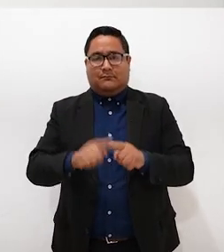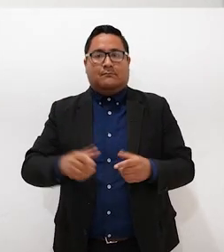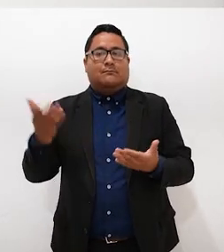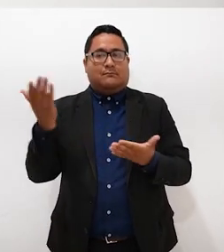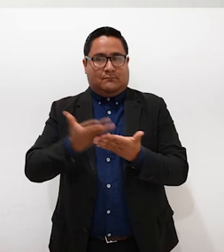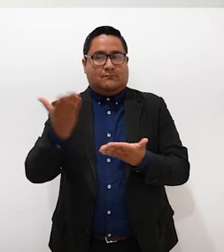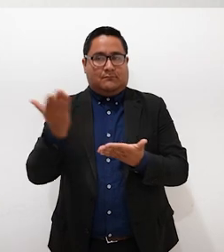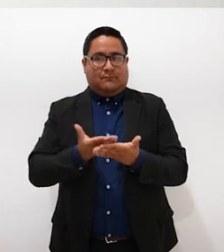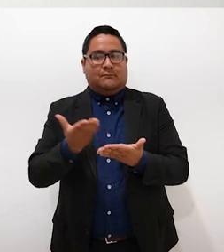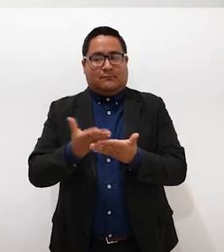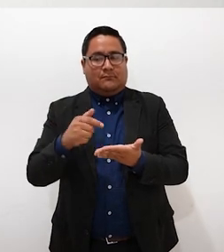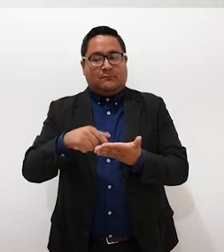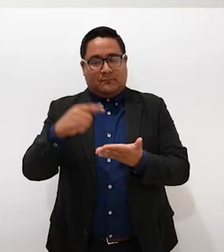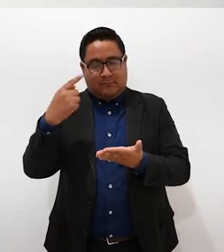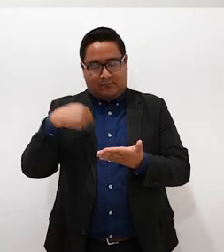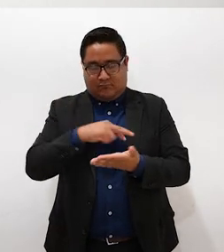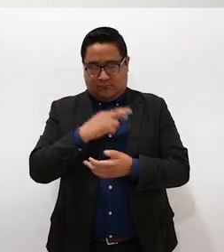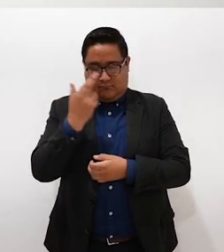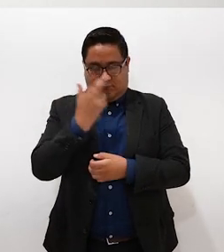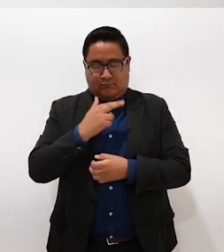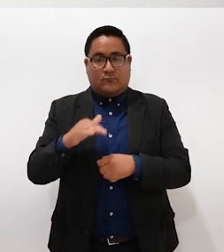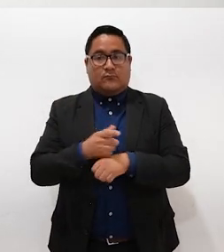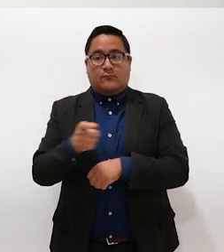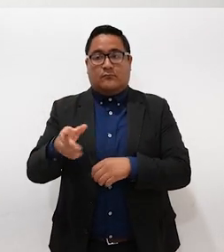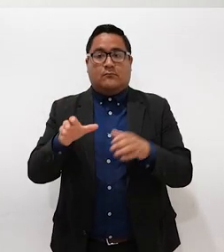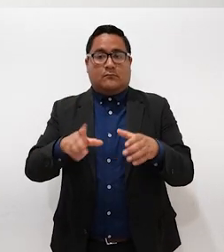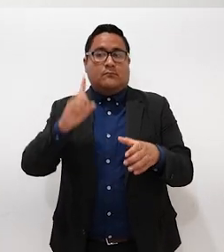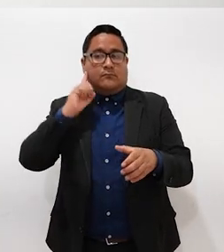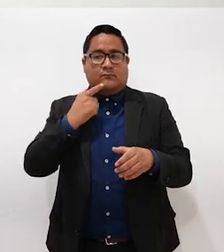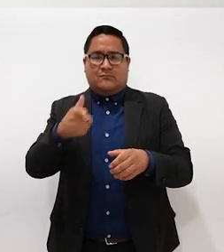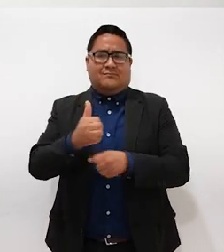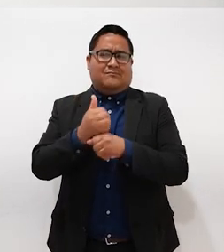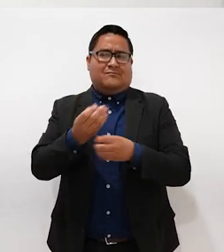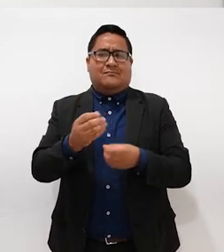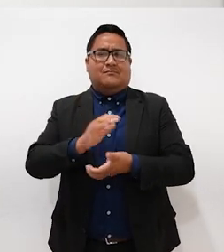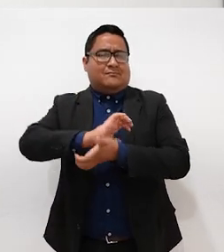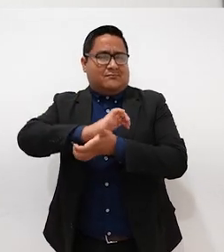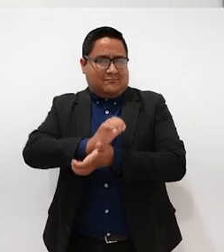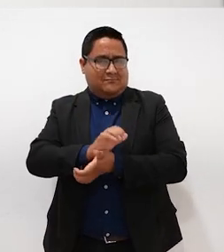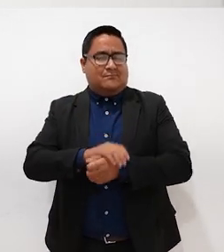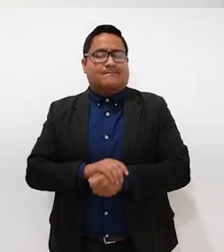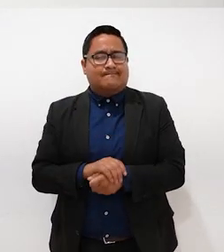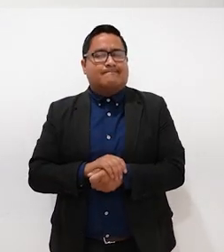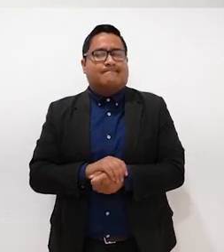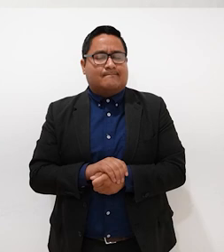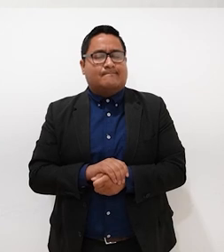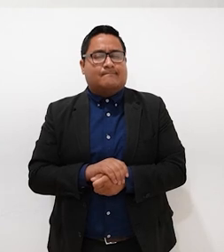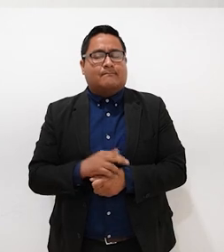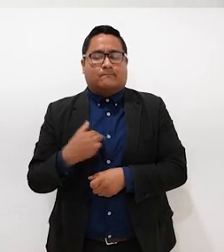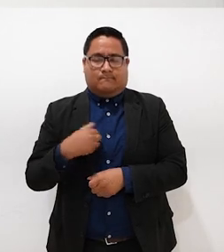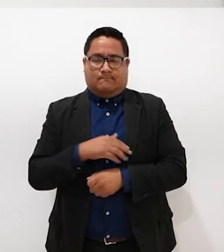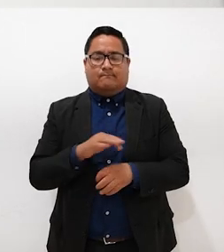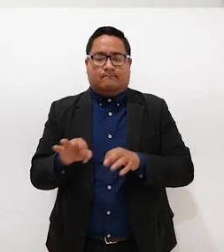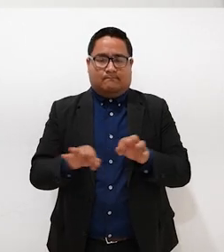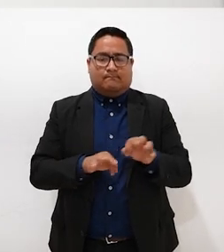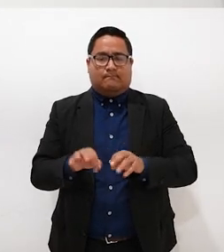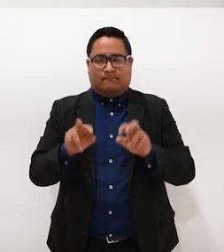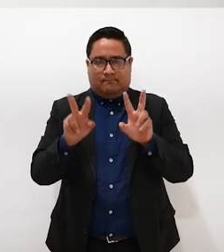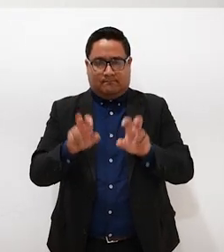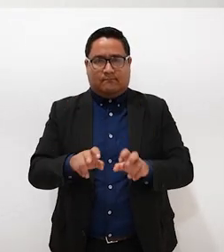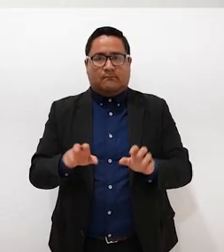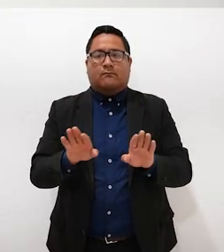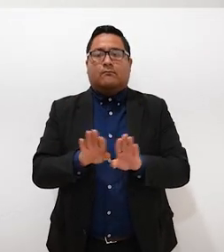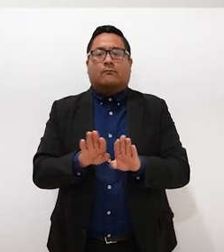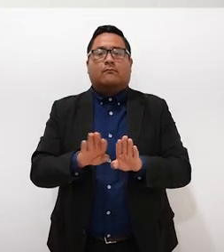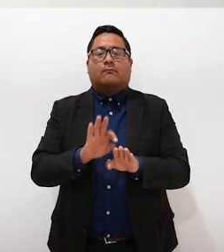para trabajarlos, ya que la comunidad sorda ha sufrido mucha discriminación. Entonces, vamos a trabajar en temas